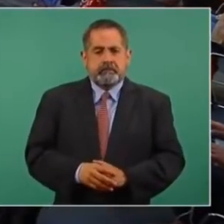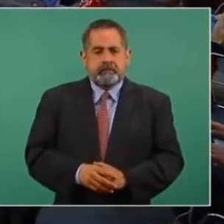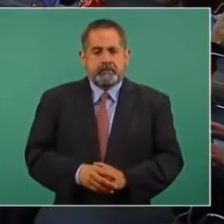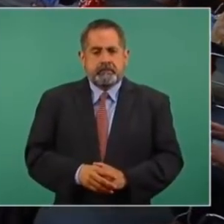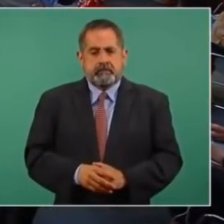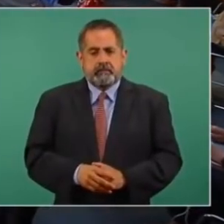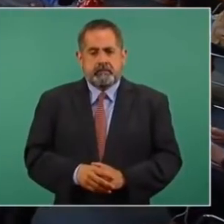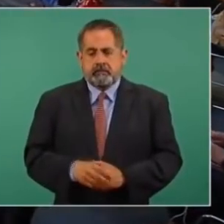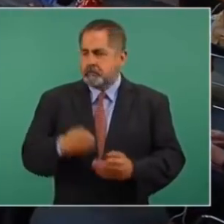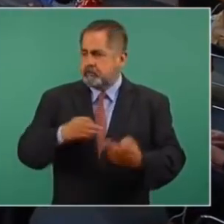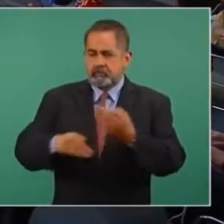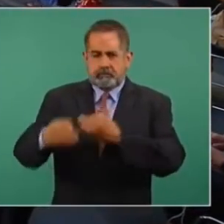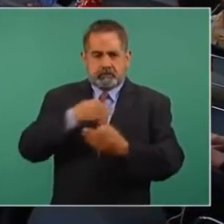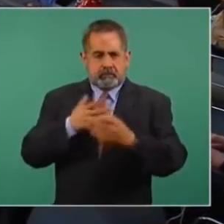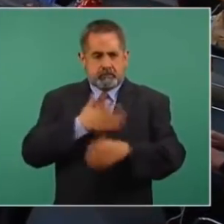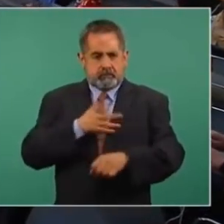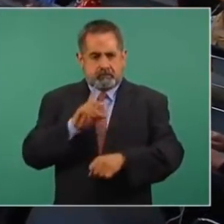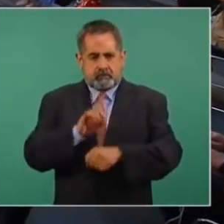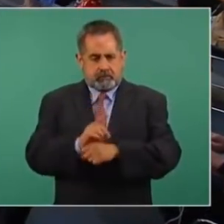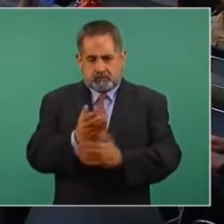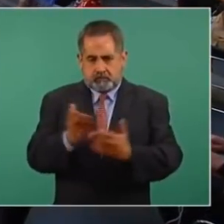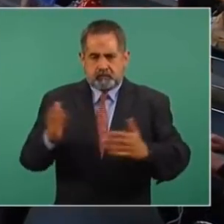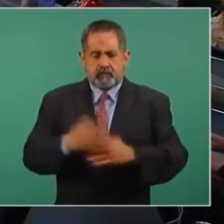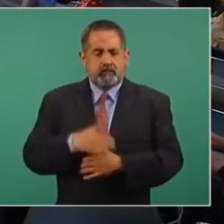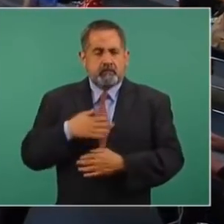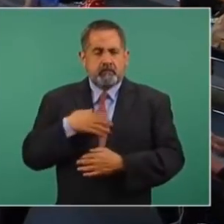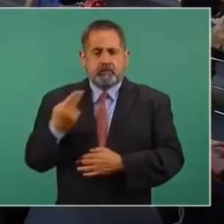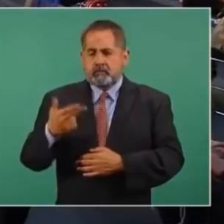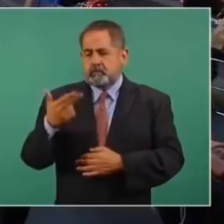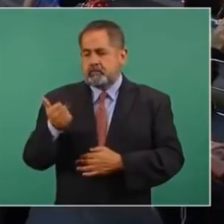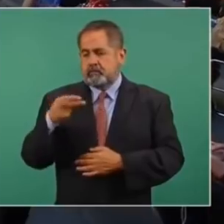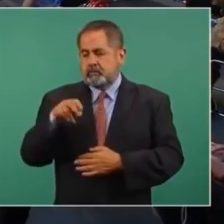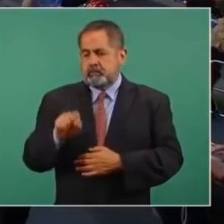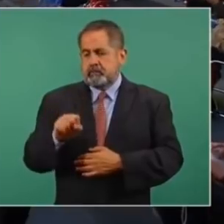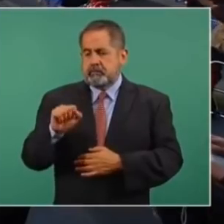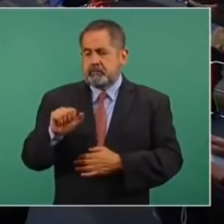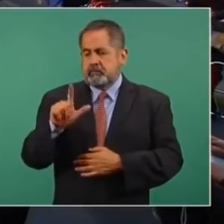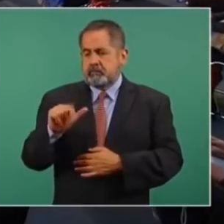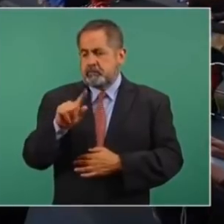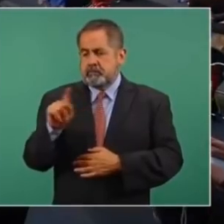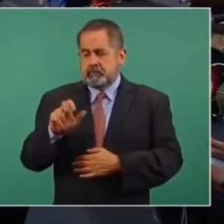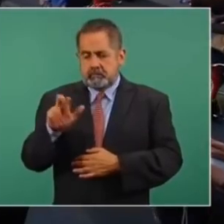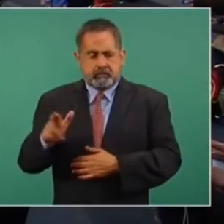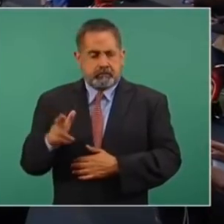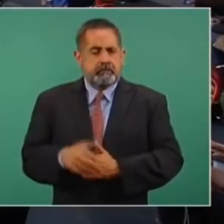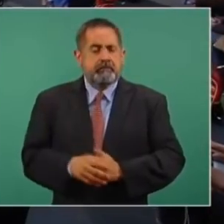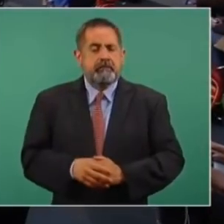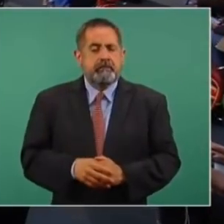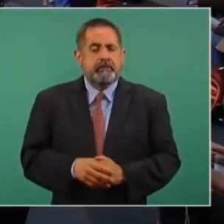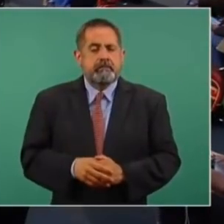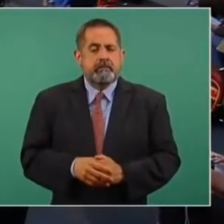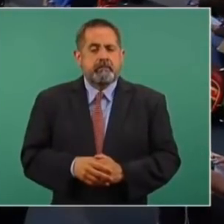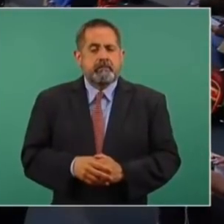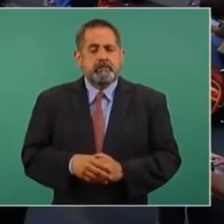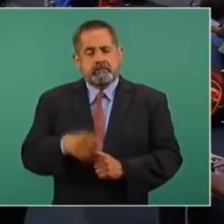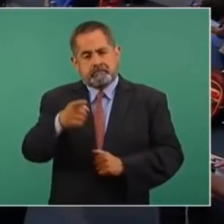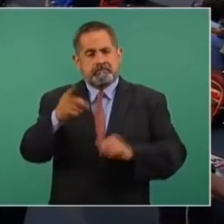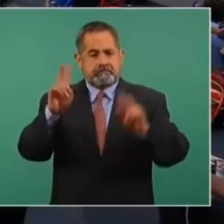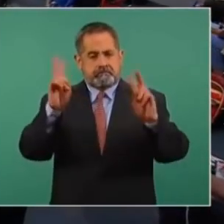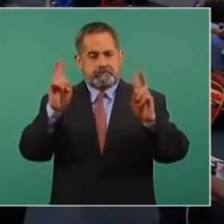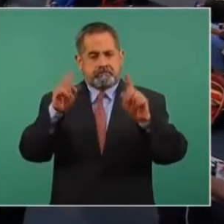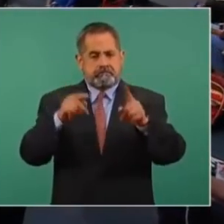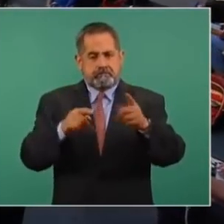Presentes todos, buenos días. Han Salazar de Noticiero en Redes. Este tema